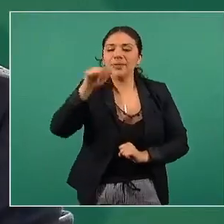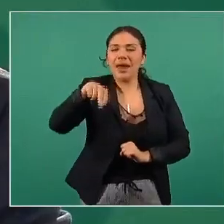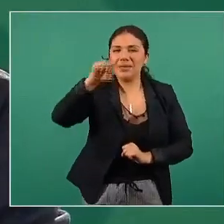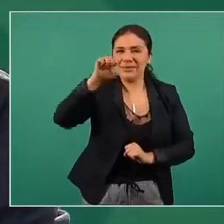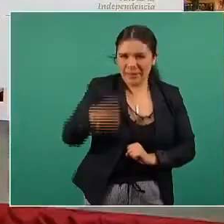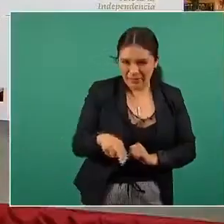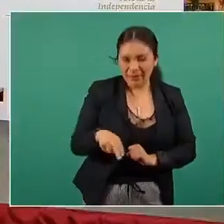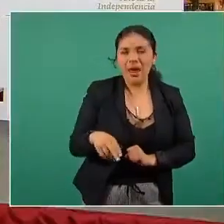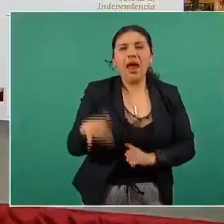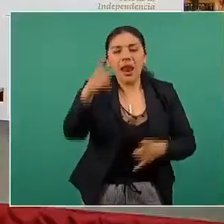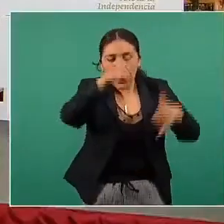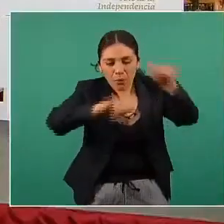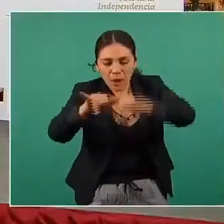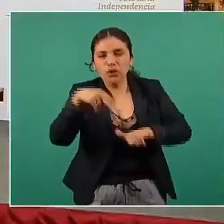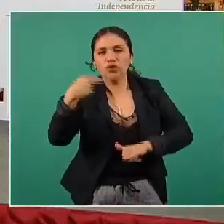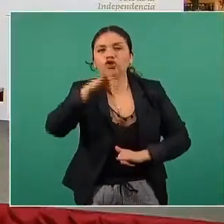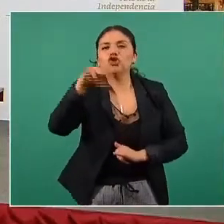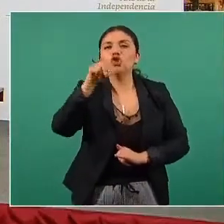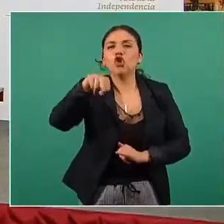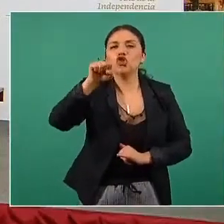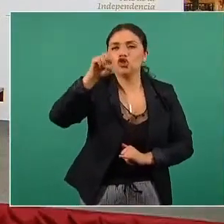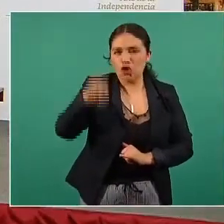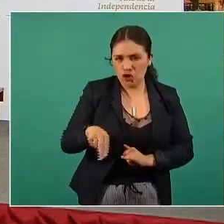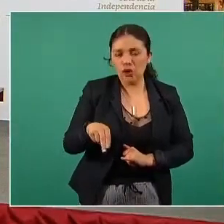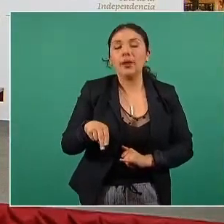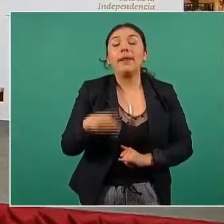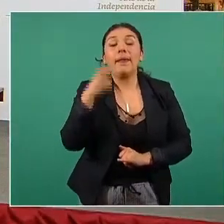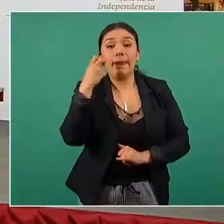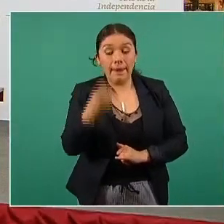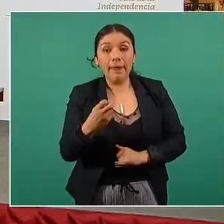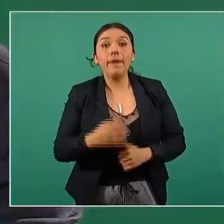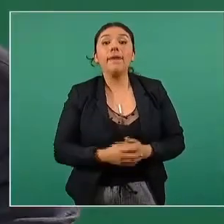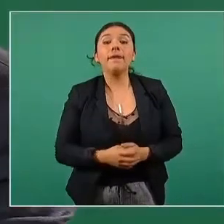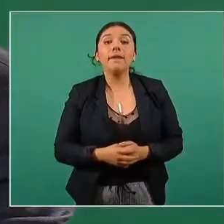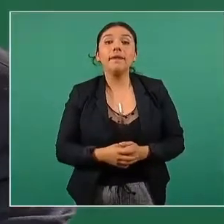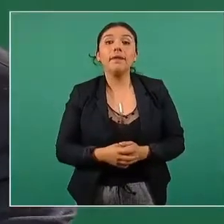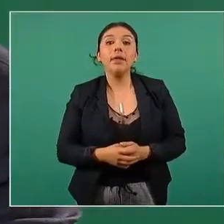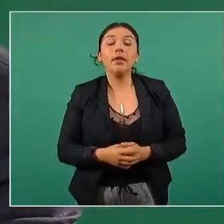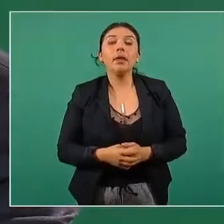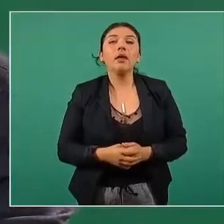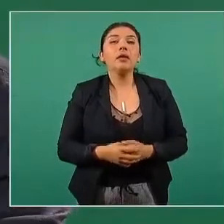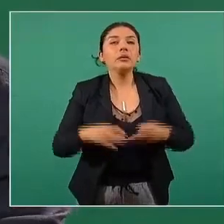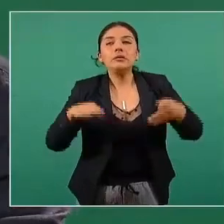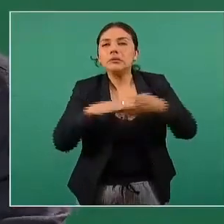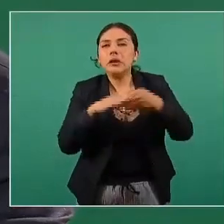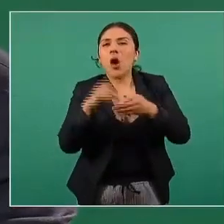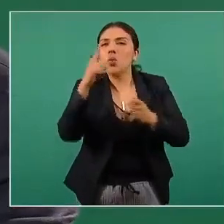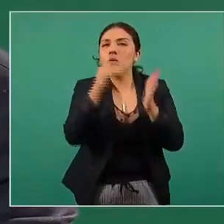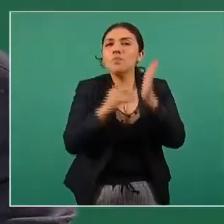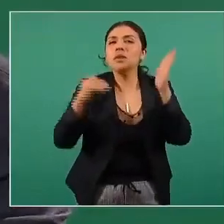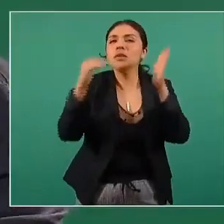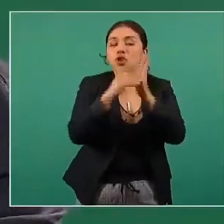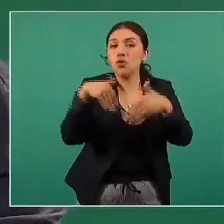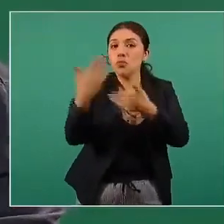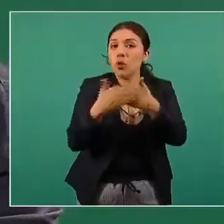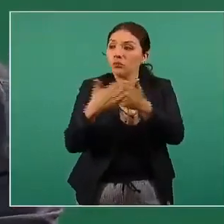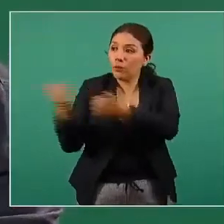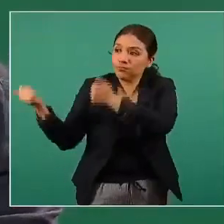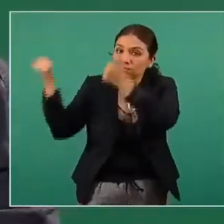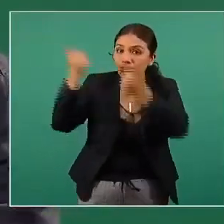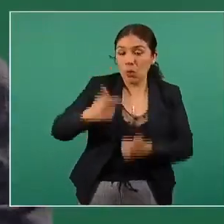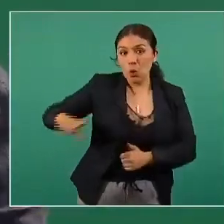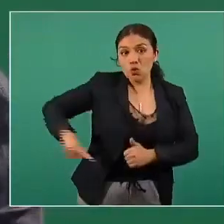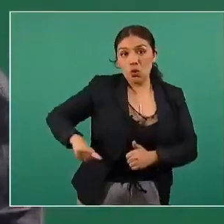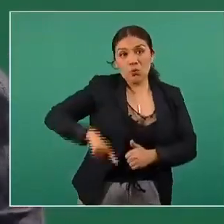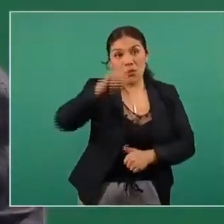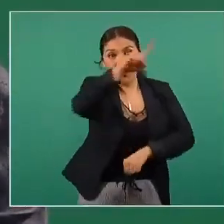el laboratorio es Johnson & Johnson y las un poco más de millón de dosis que nos va a donar el